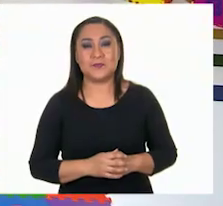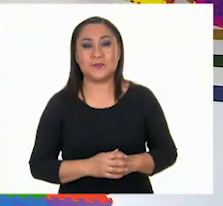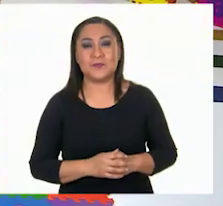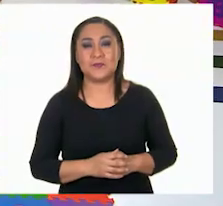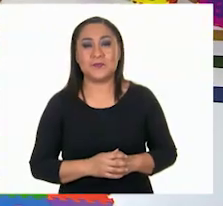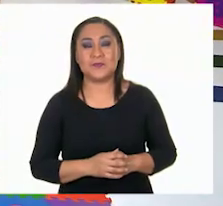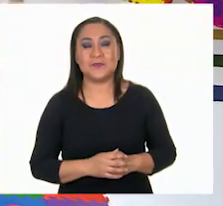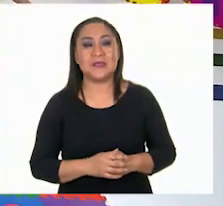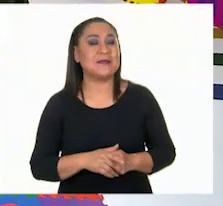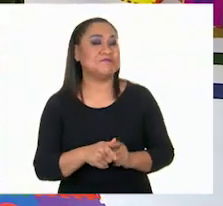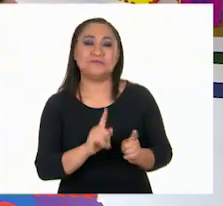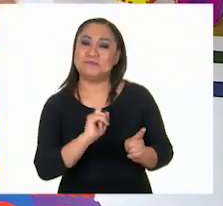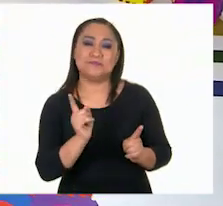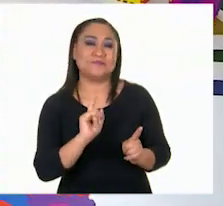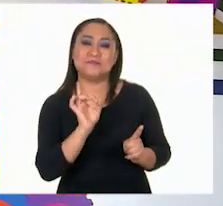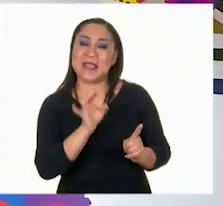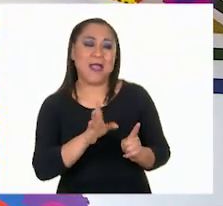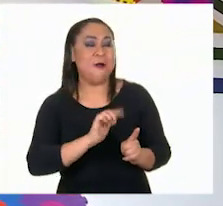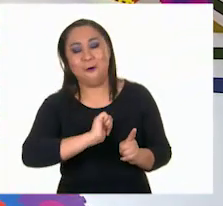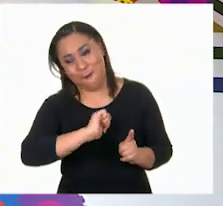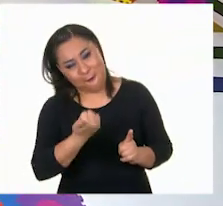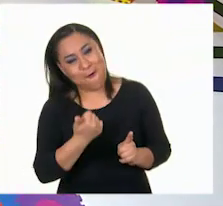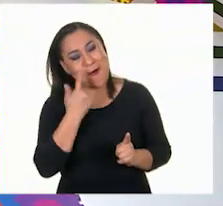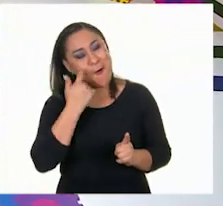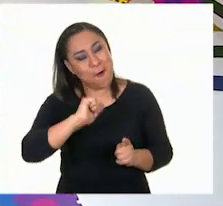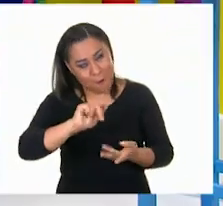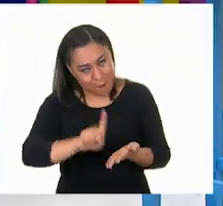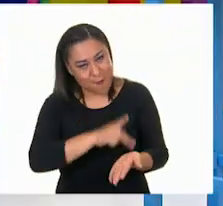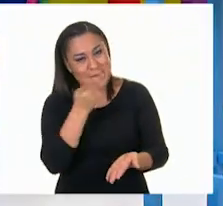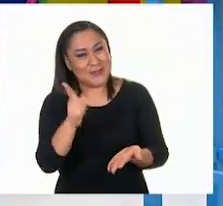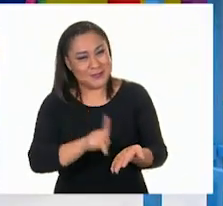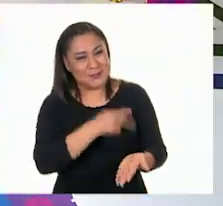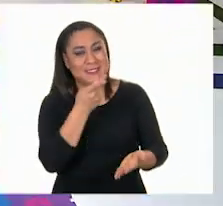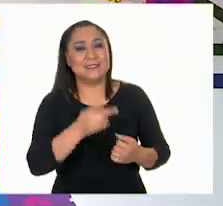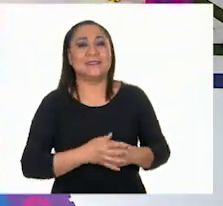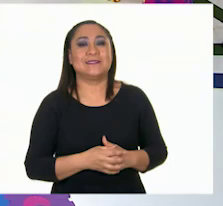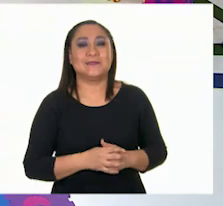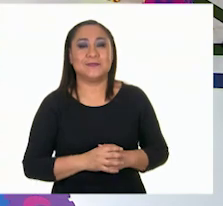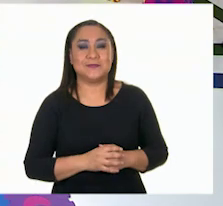Y un... Venga, vamos a... Otra vez, Eric, otra vez.